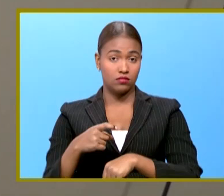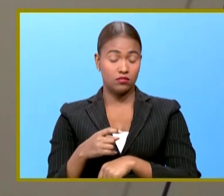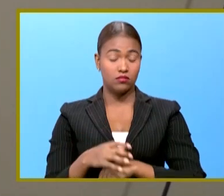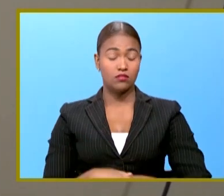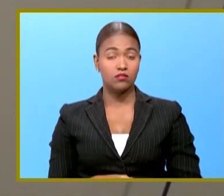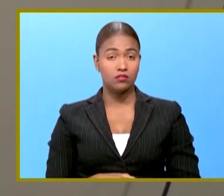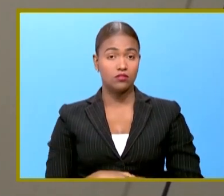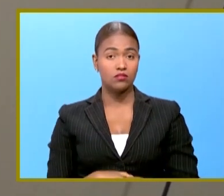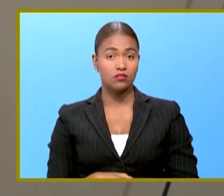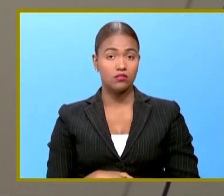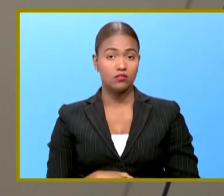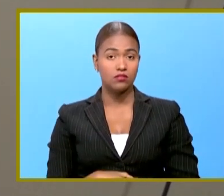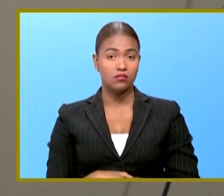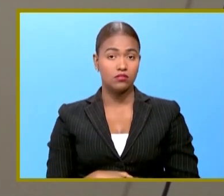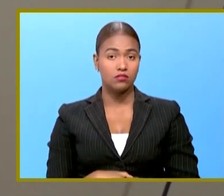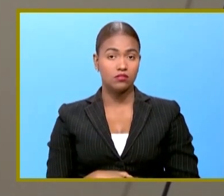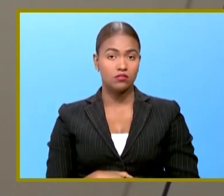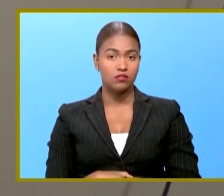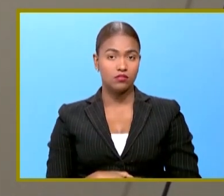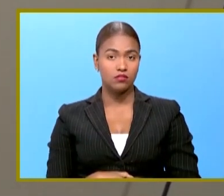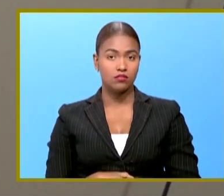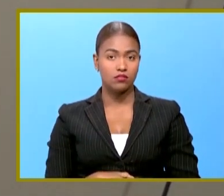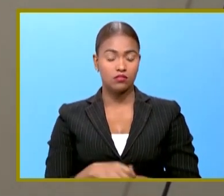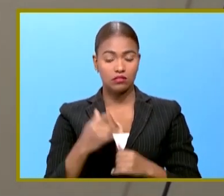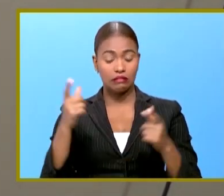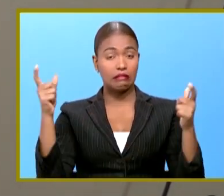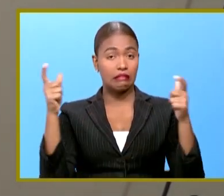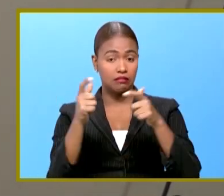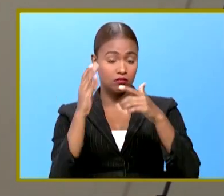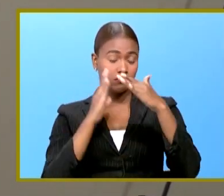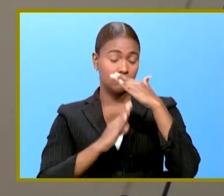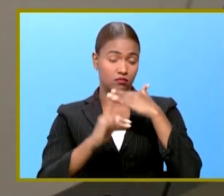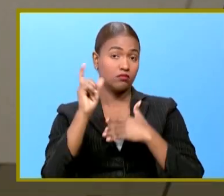de de humildad